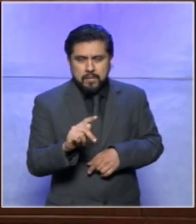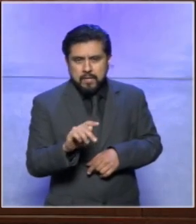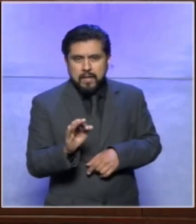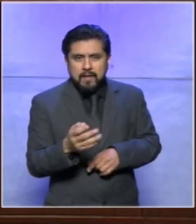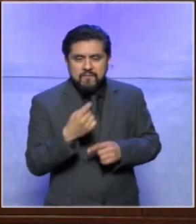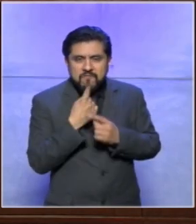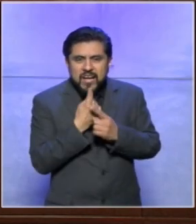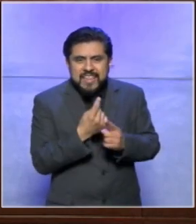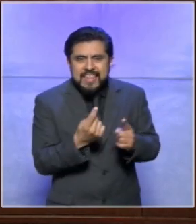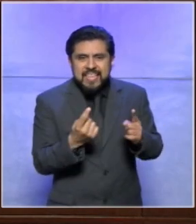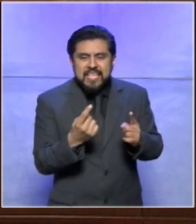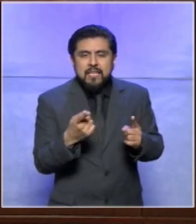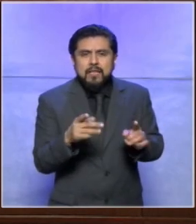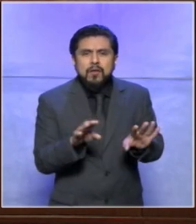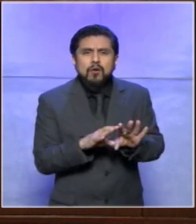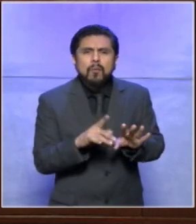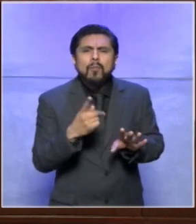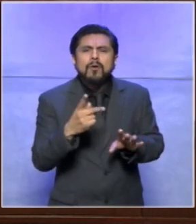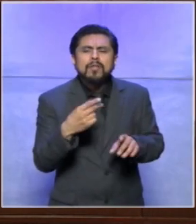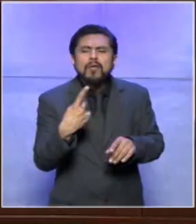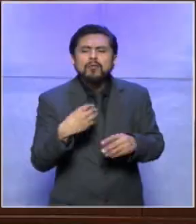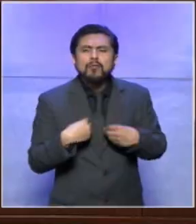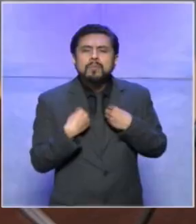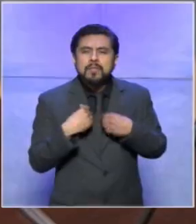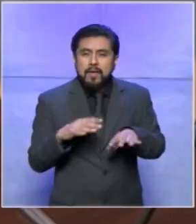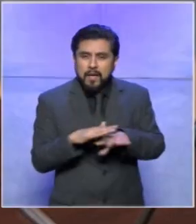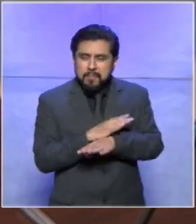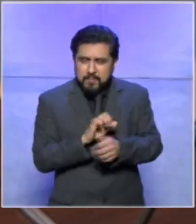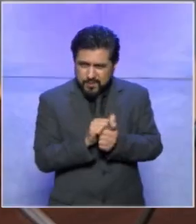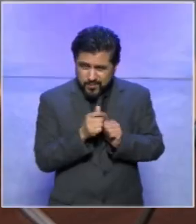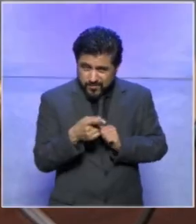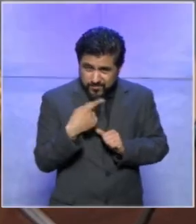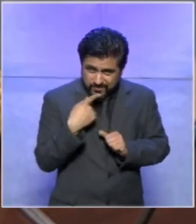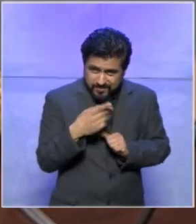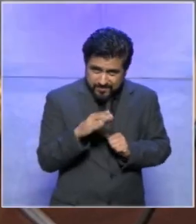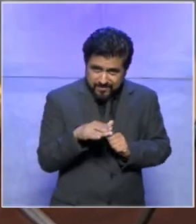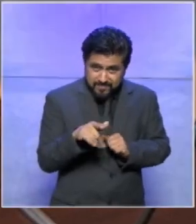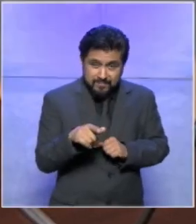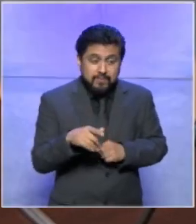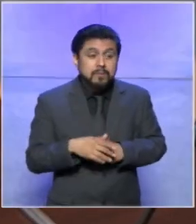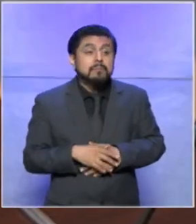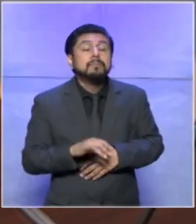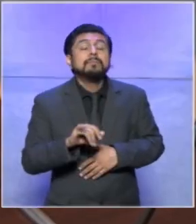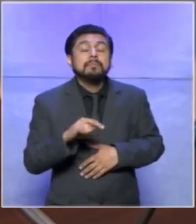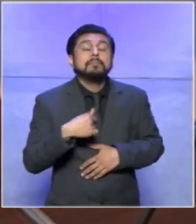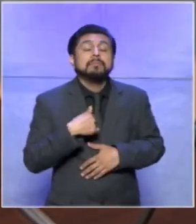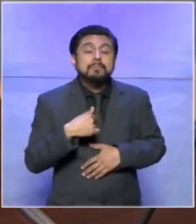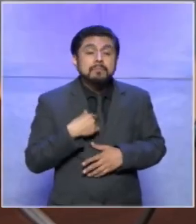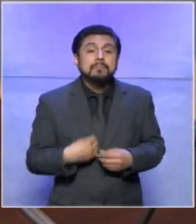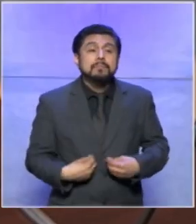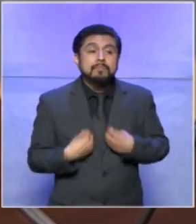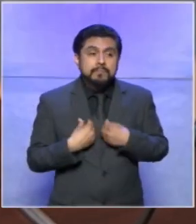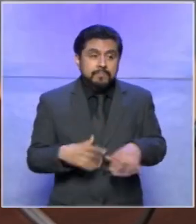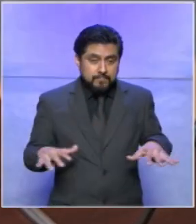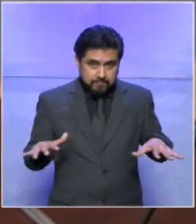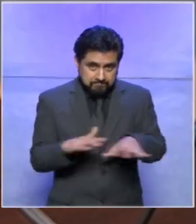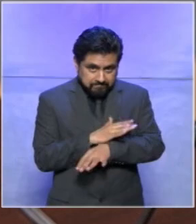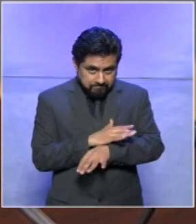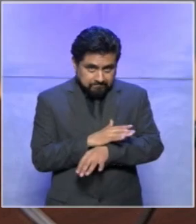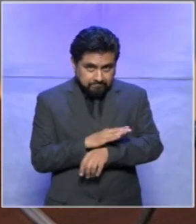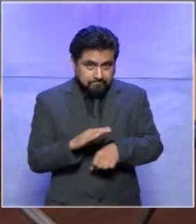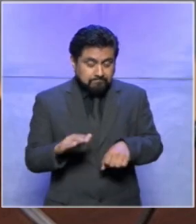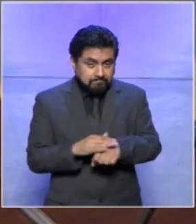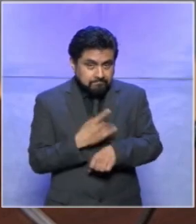infantil tu vida hasta este momento pues mi vida ha cambiado porque con todas estas